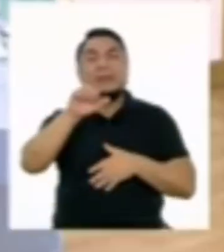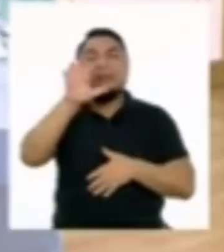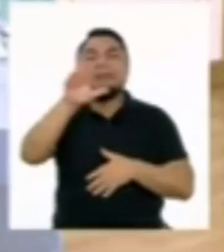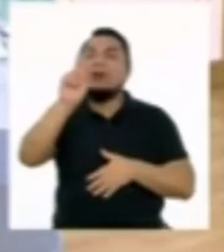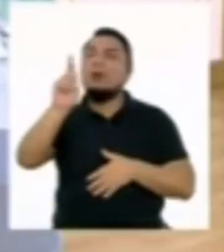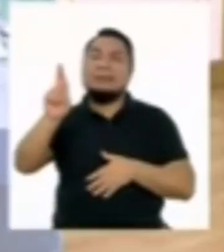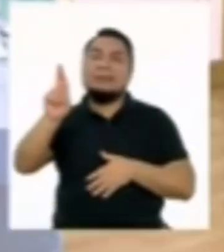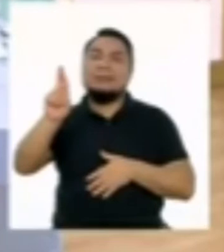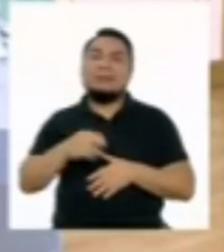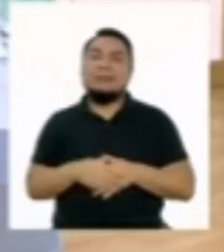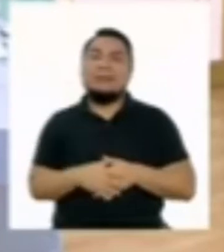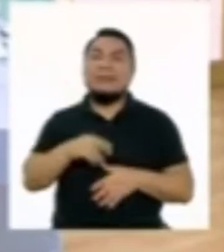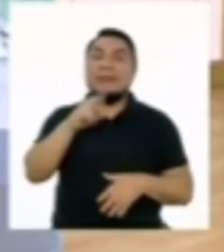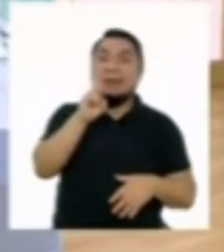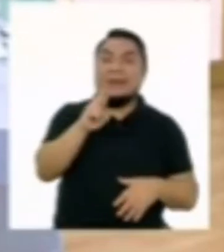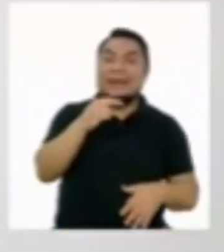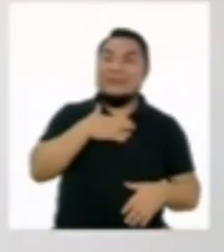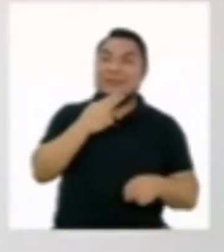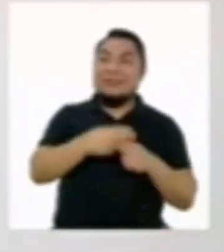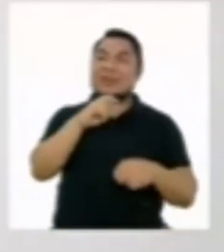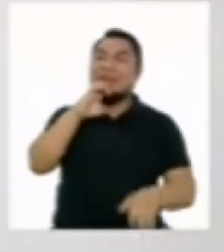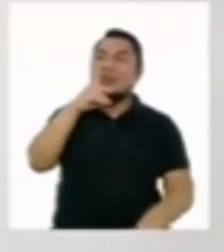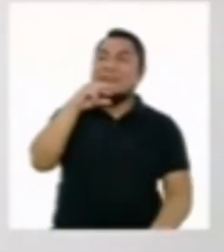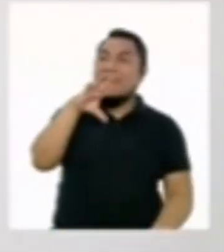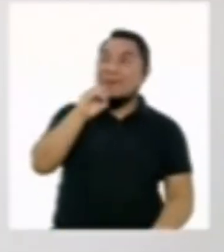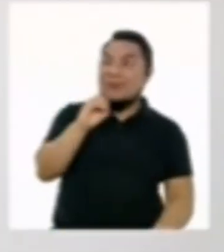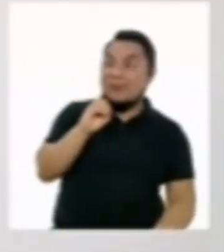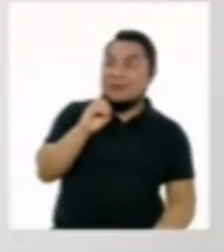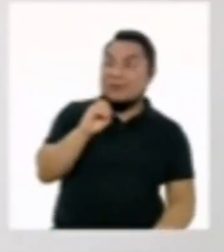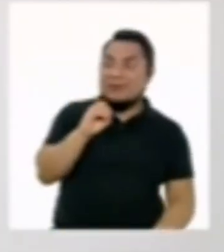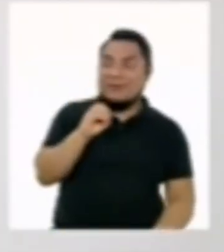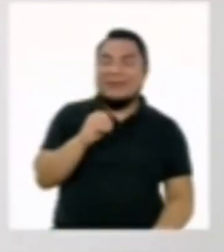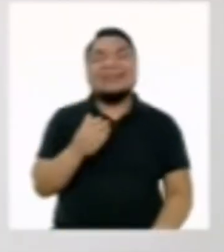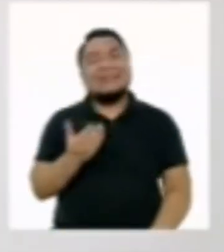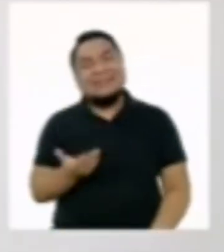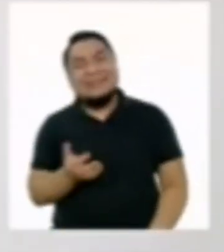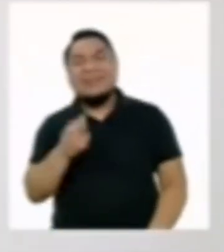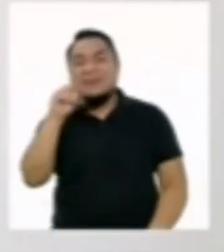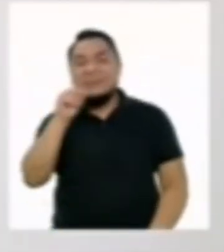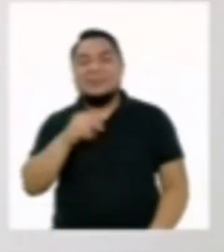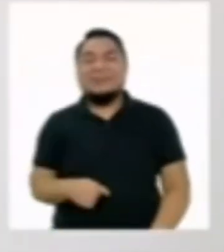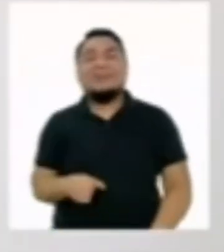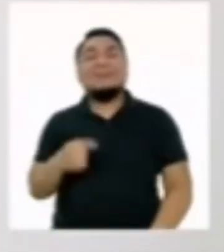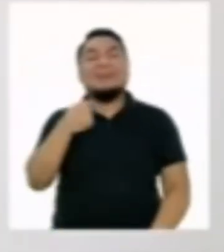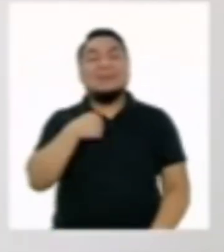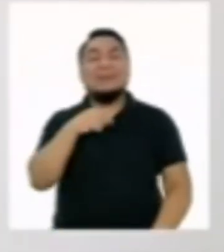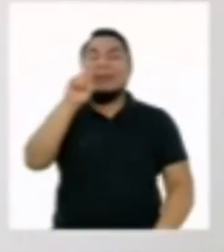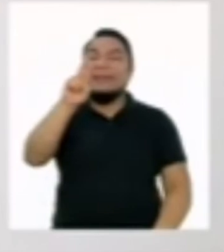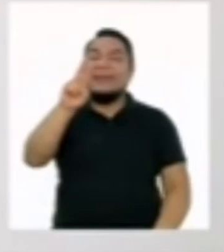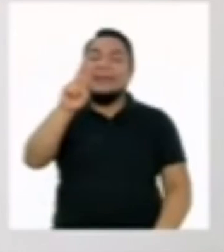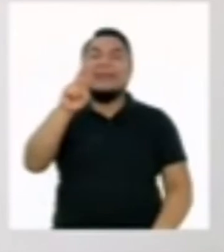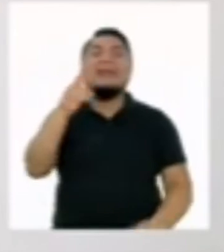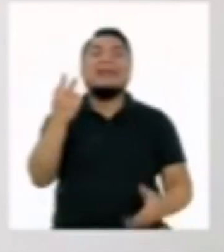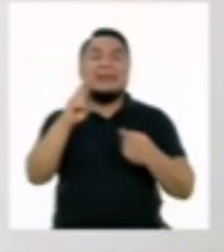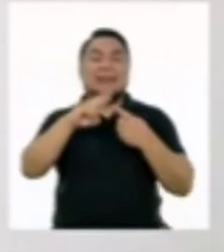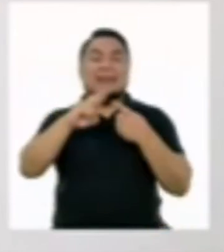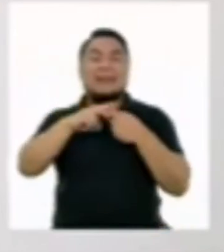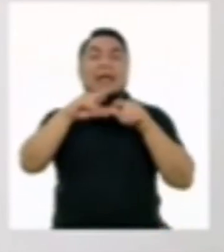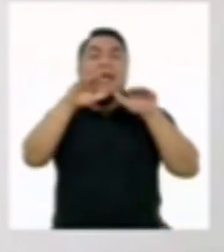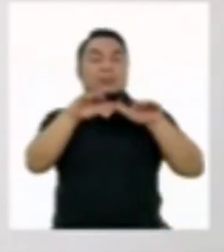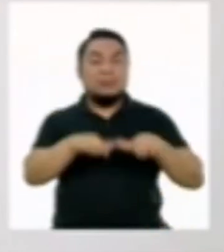R. ¿Con R de Rodrigo, profesora? No, son las R de